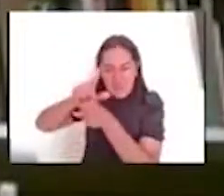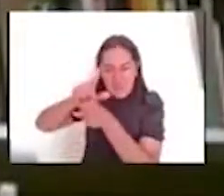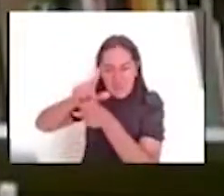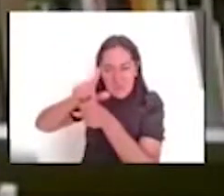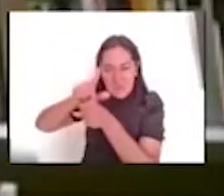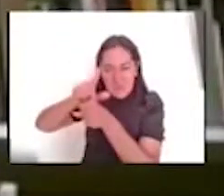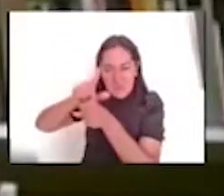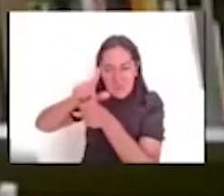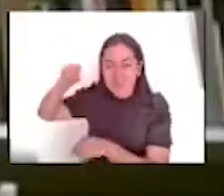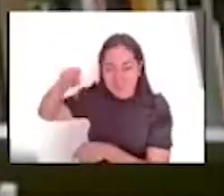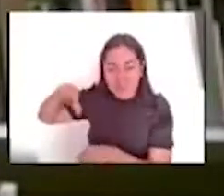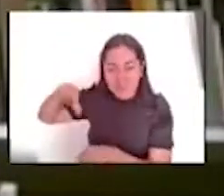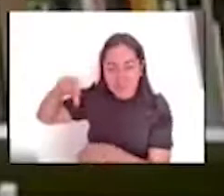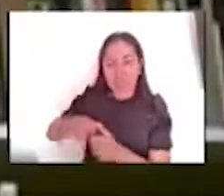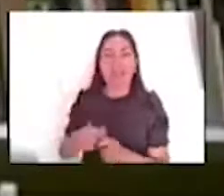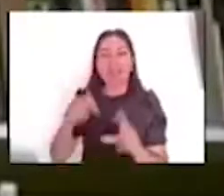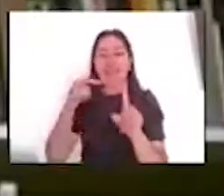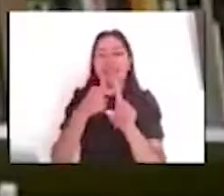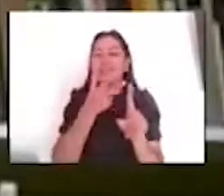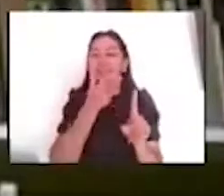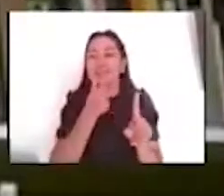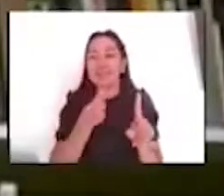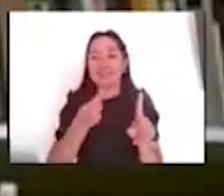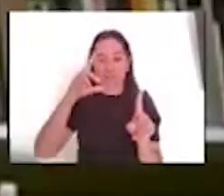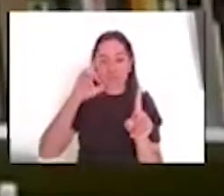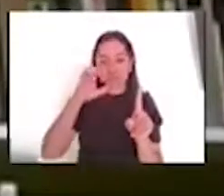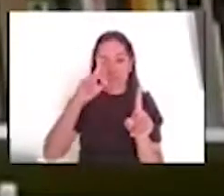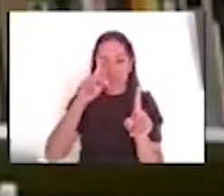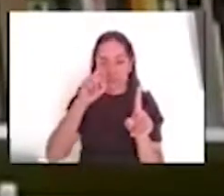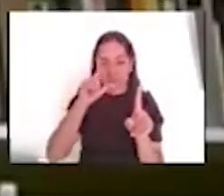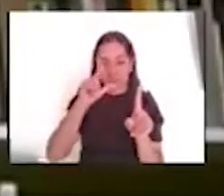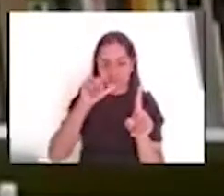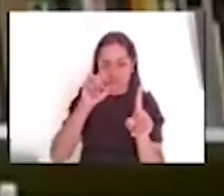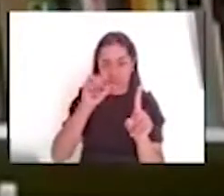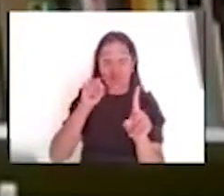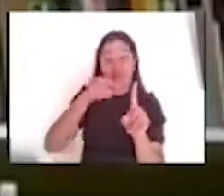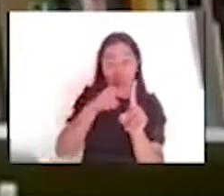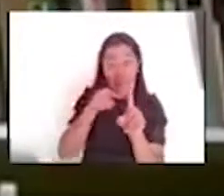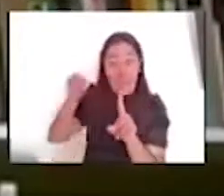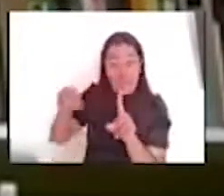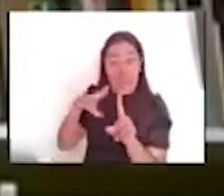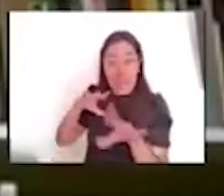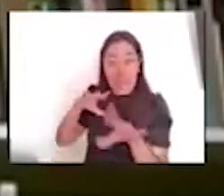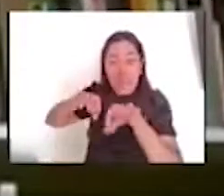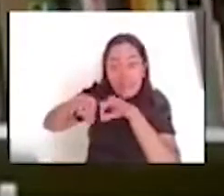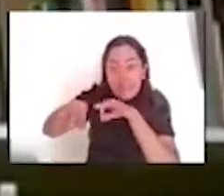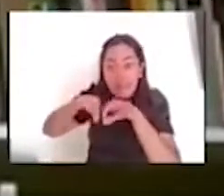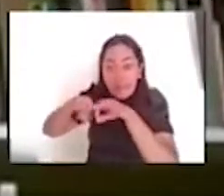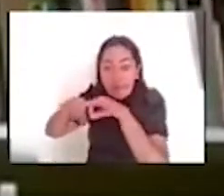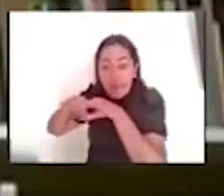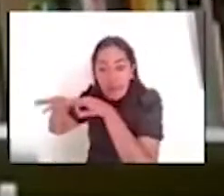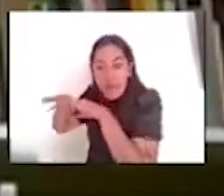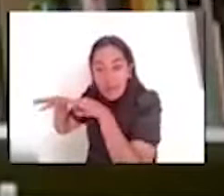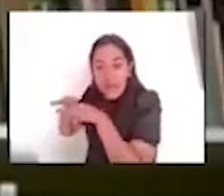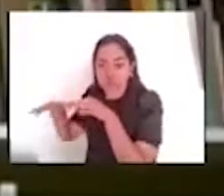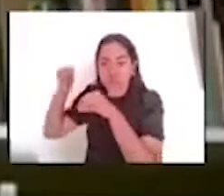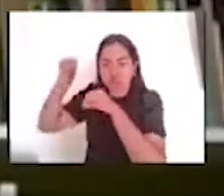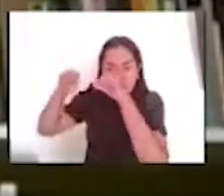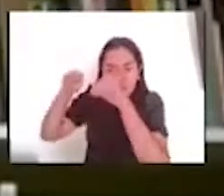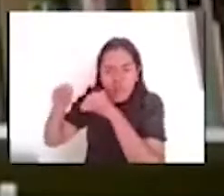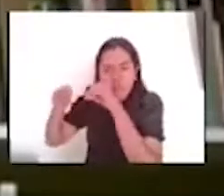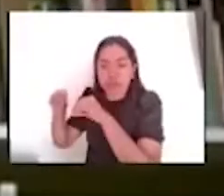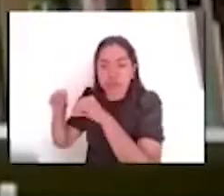don Leopoldo III, ahí, ahí estuvo él trabajando, como fue, este, designado, inspector